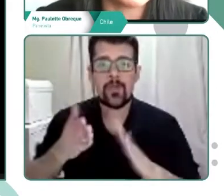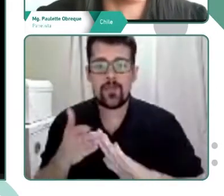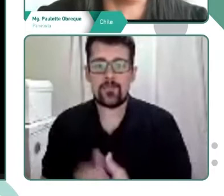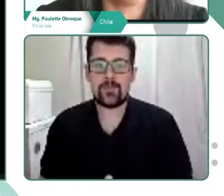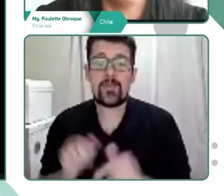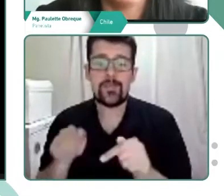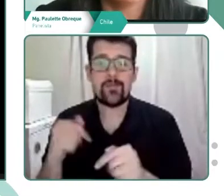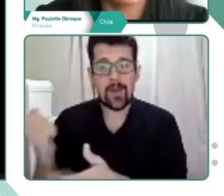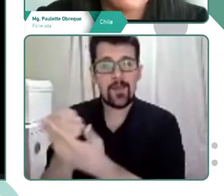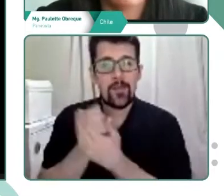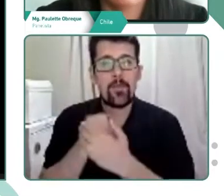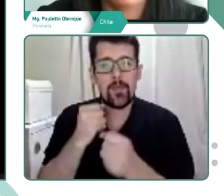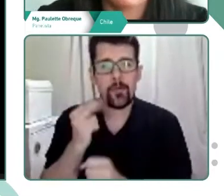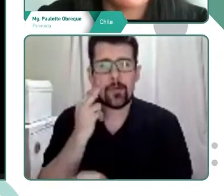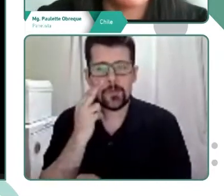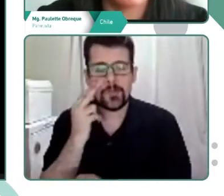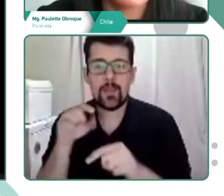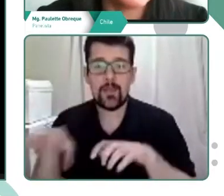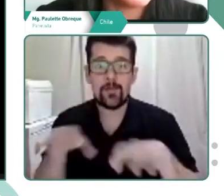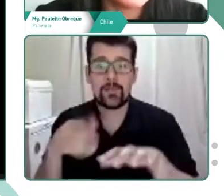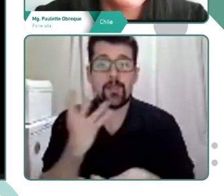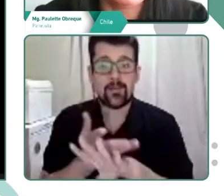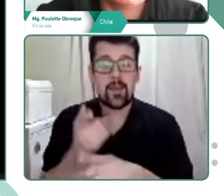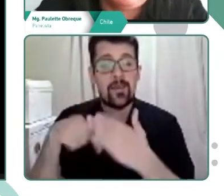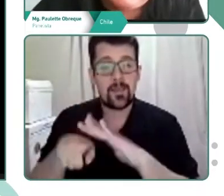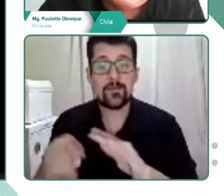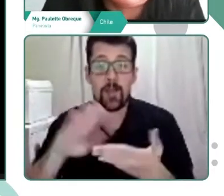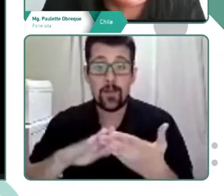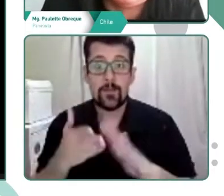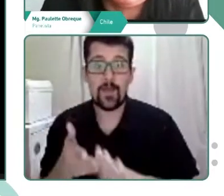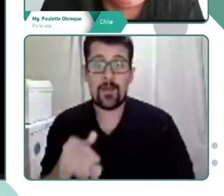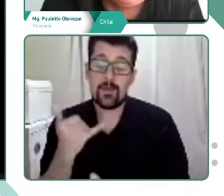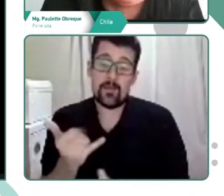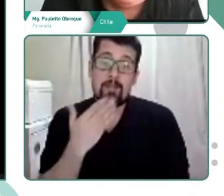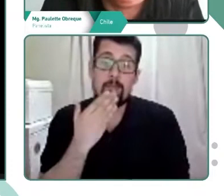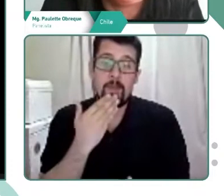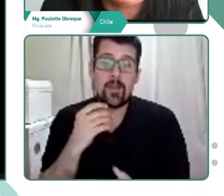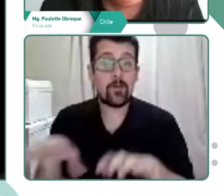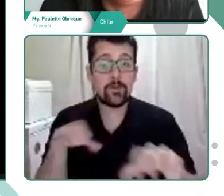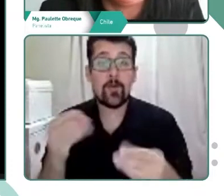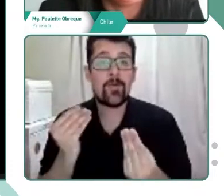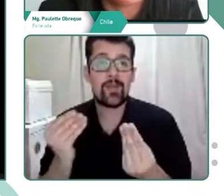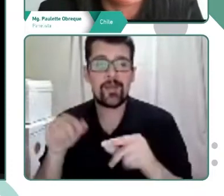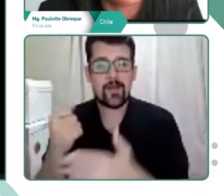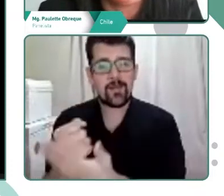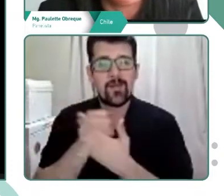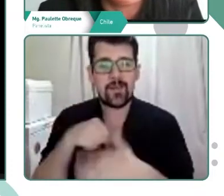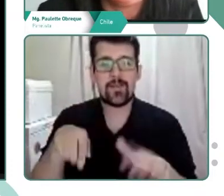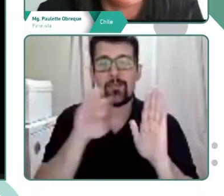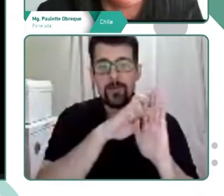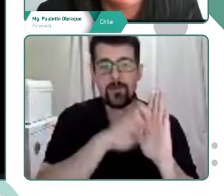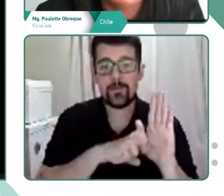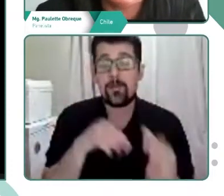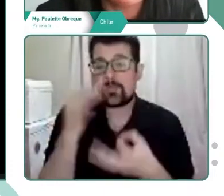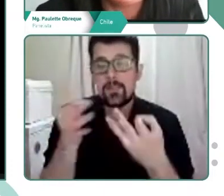acceder a los fondos de conocimiento que mencionaba Paula, ¿verdad?, y la riqueza de este tipo de proyectos es justamente lo que se mencionaba al